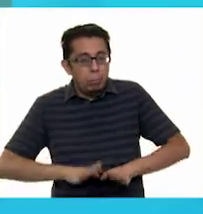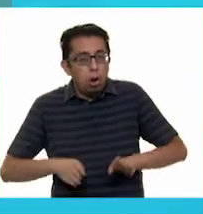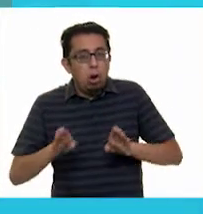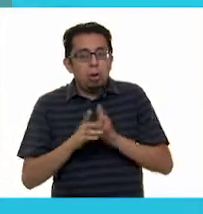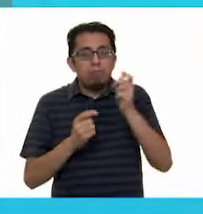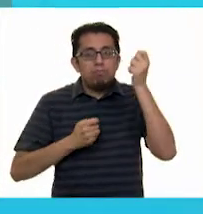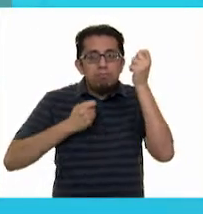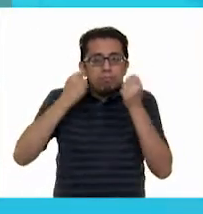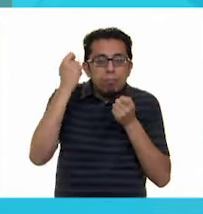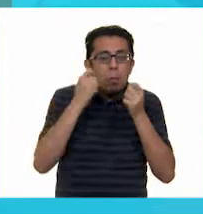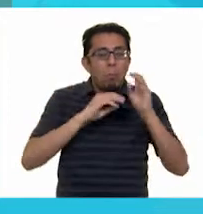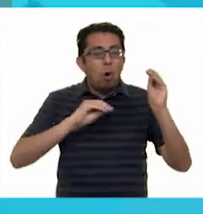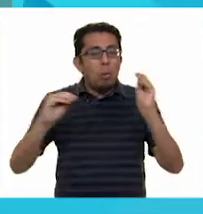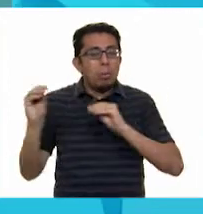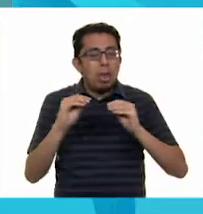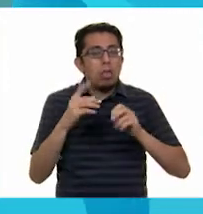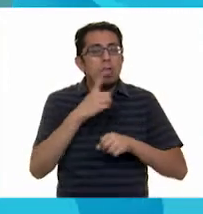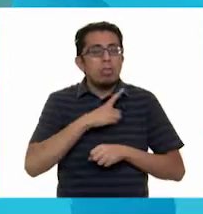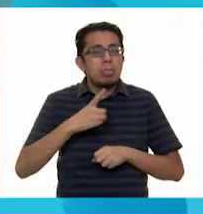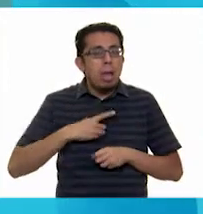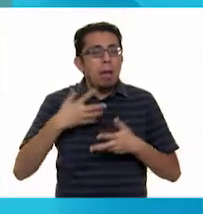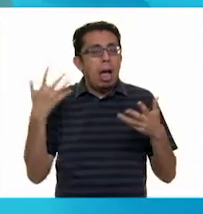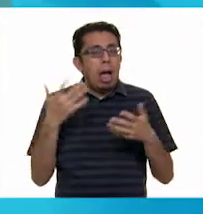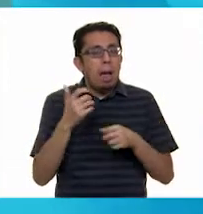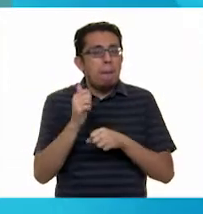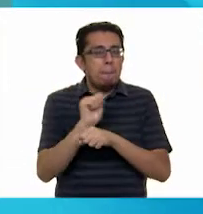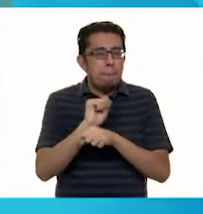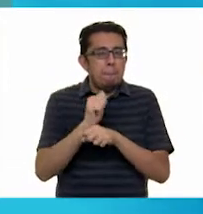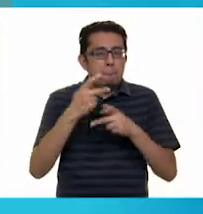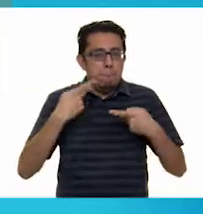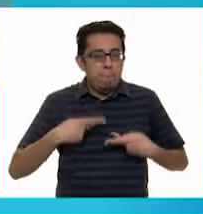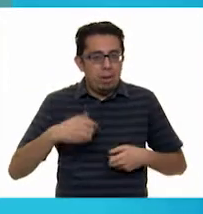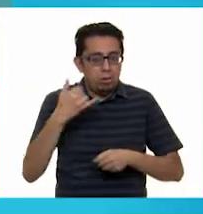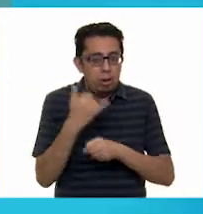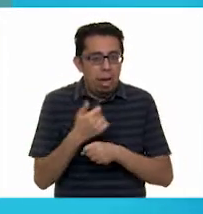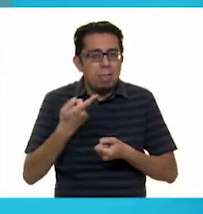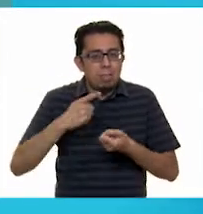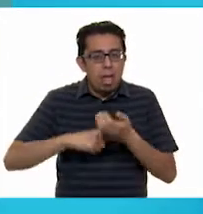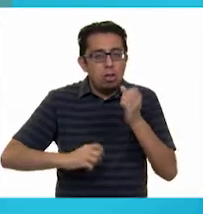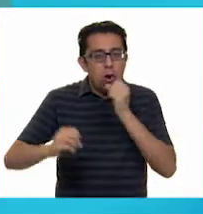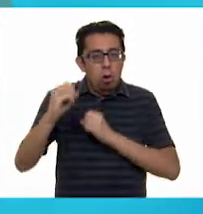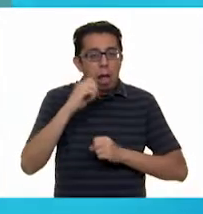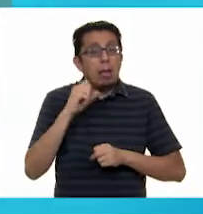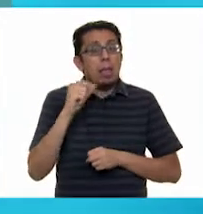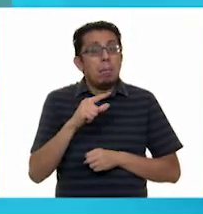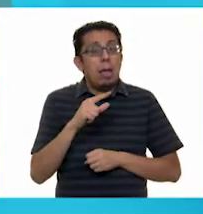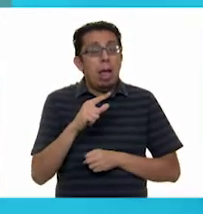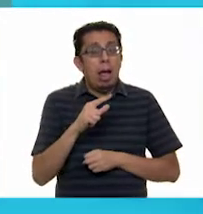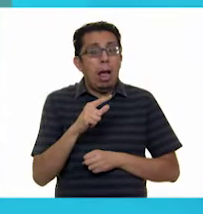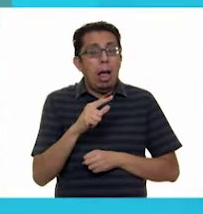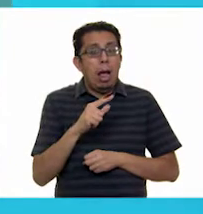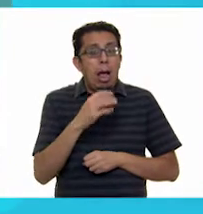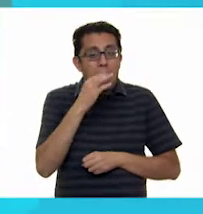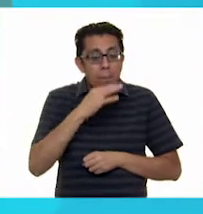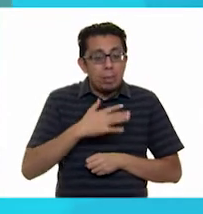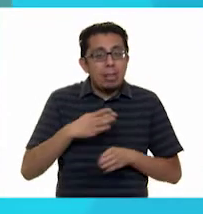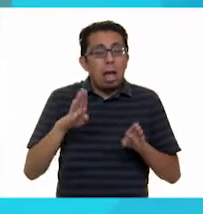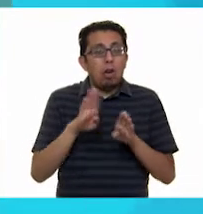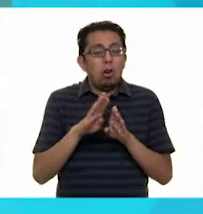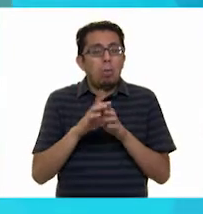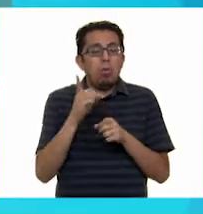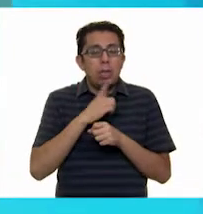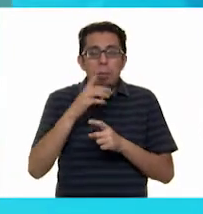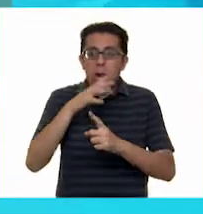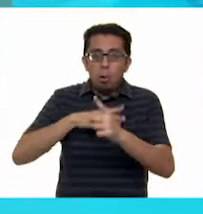gestos y movimientos que deben adoptar los personajes de una obra. También indican cómo debe desarrollarse una escena, el